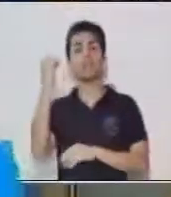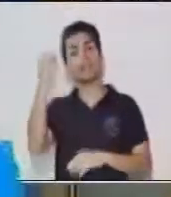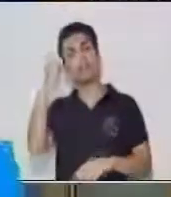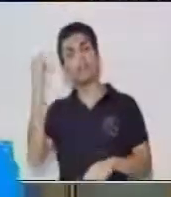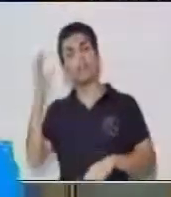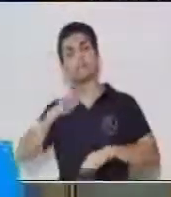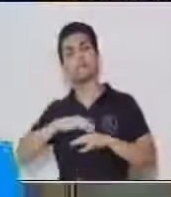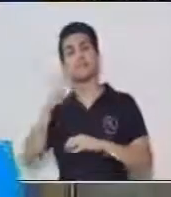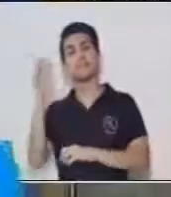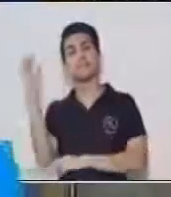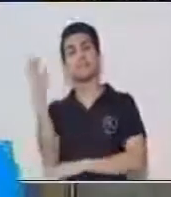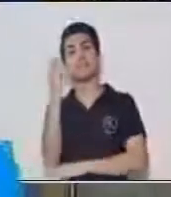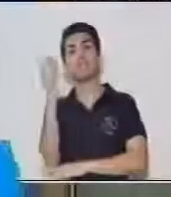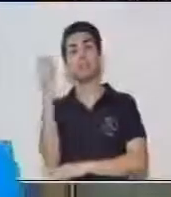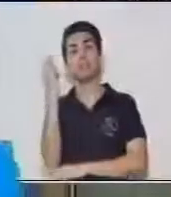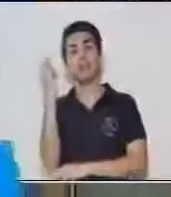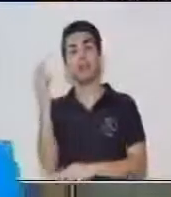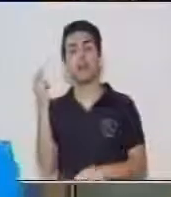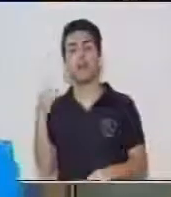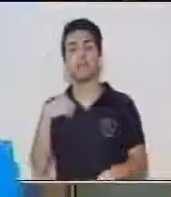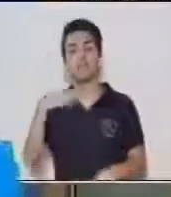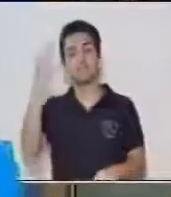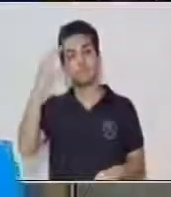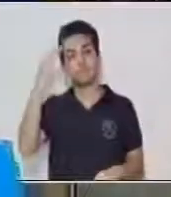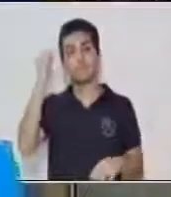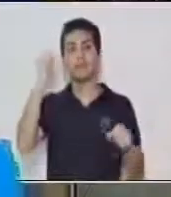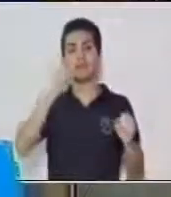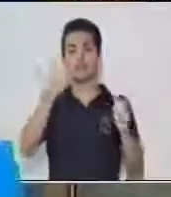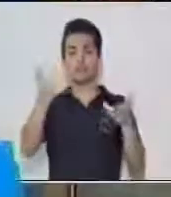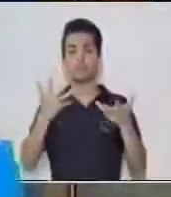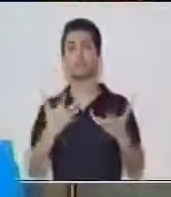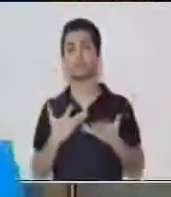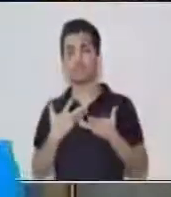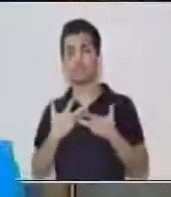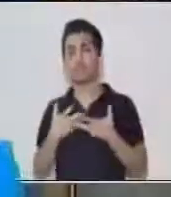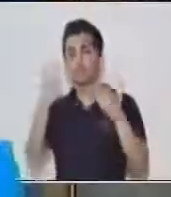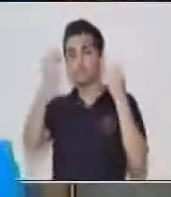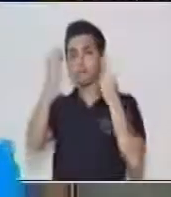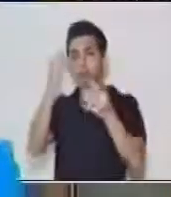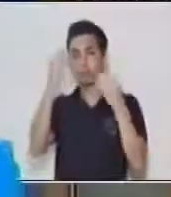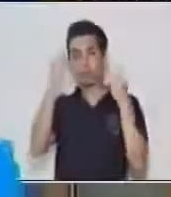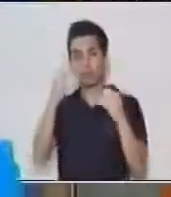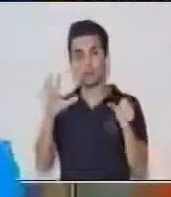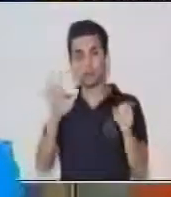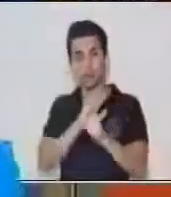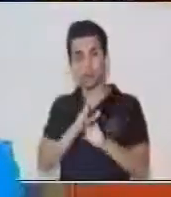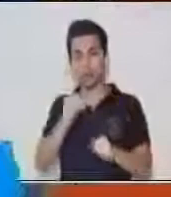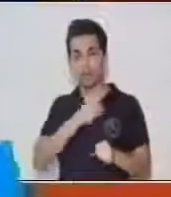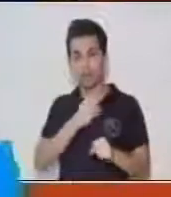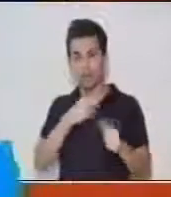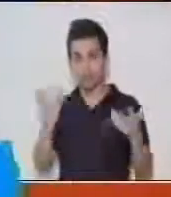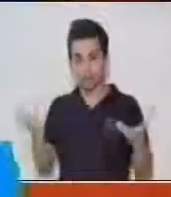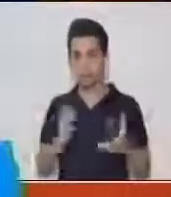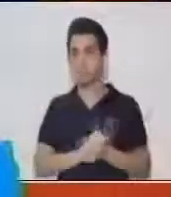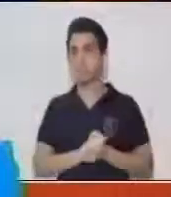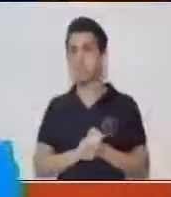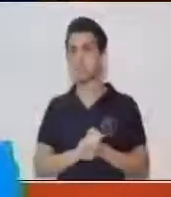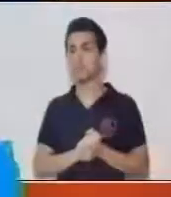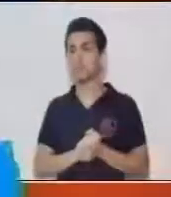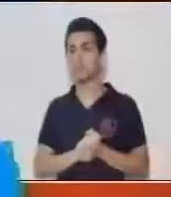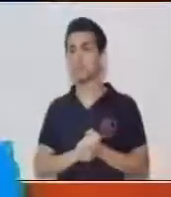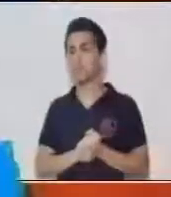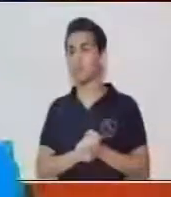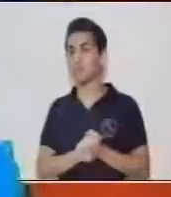principales que nosotros sabemos que sí nos están dando la información que nosotros queremos. En este caso,